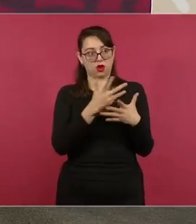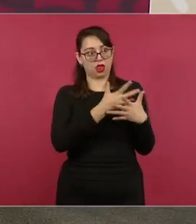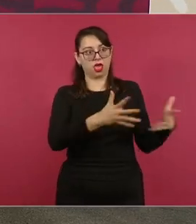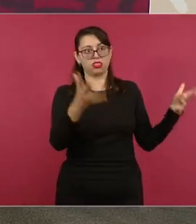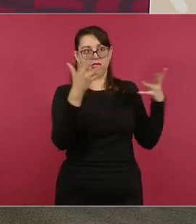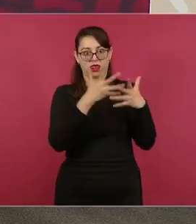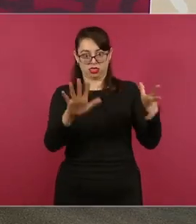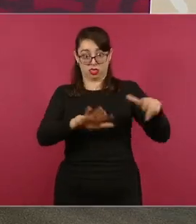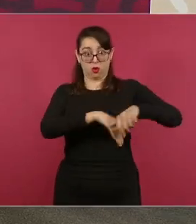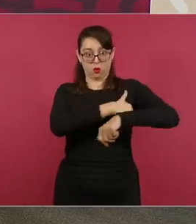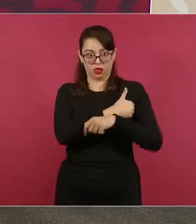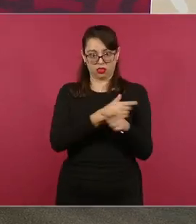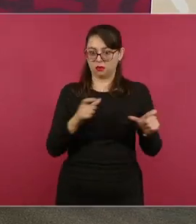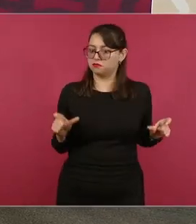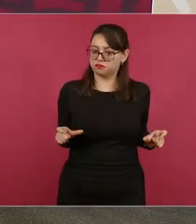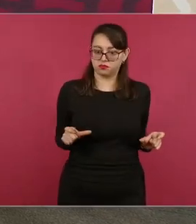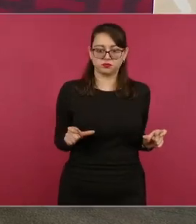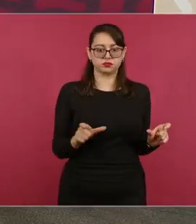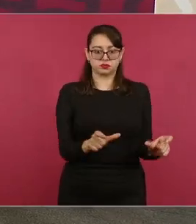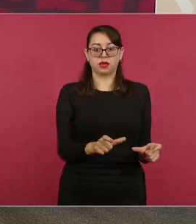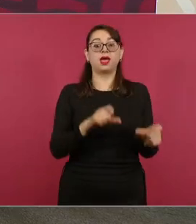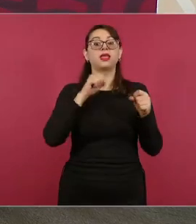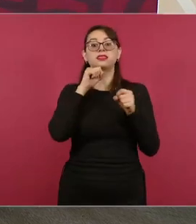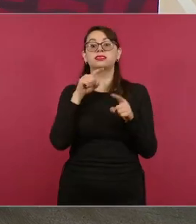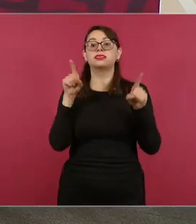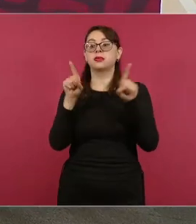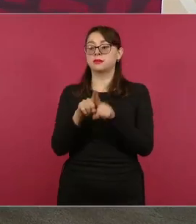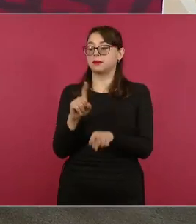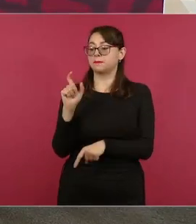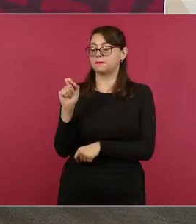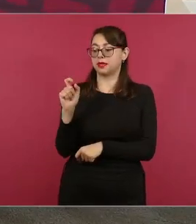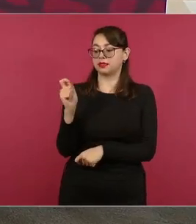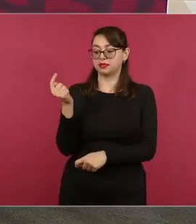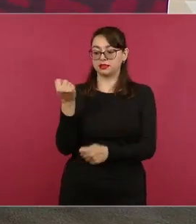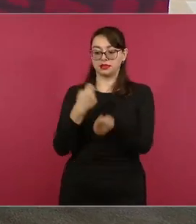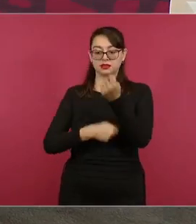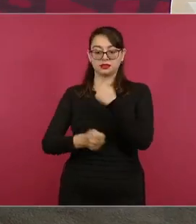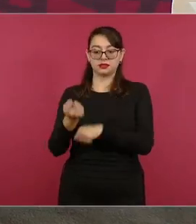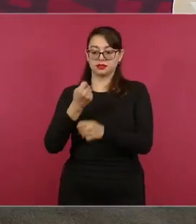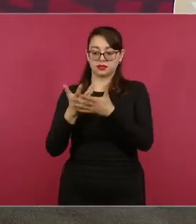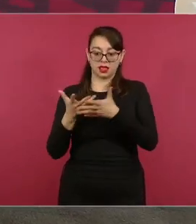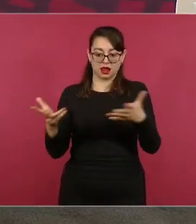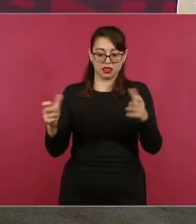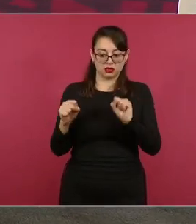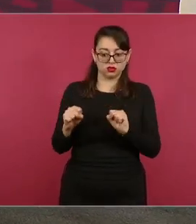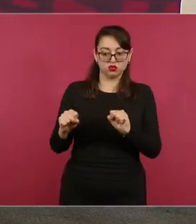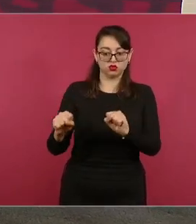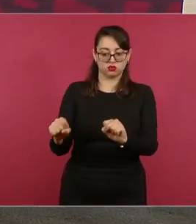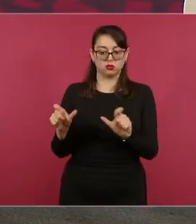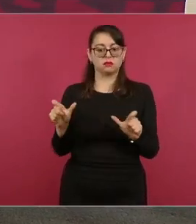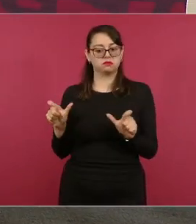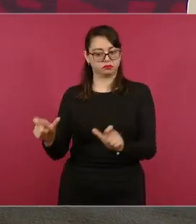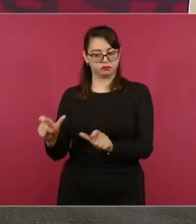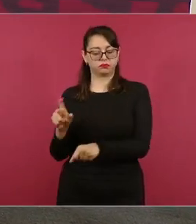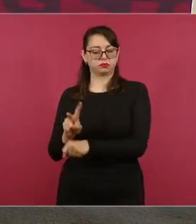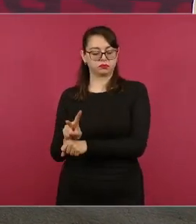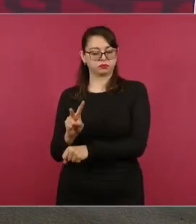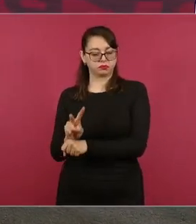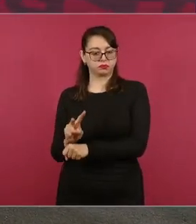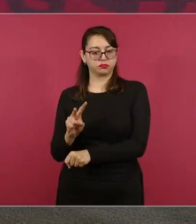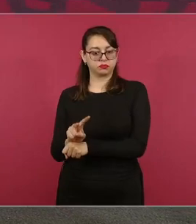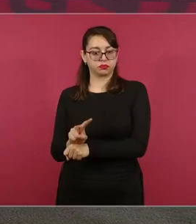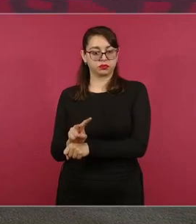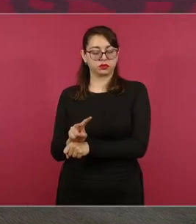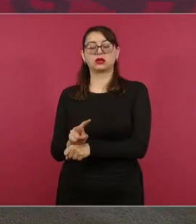seguridad en centros comerciales, ya tenemos veinte centros comerciales bajo control de la Guardia. También